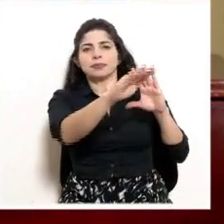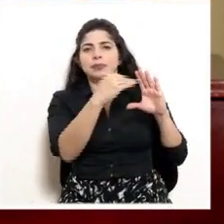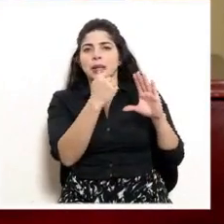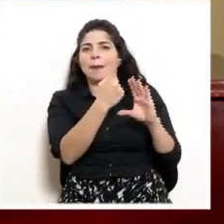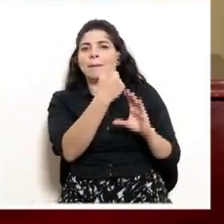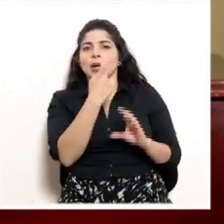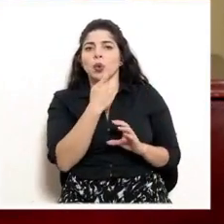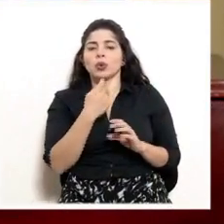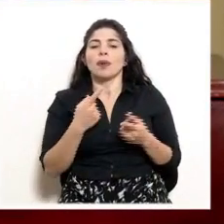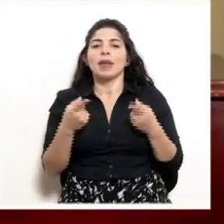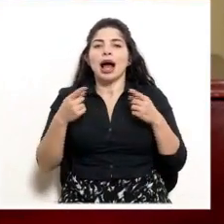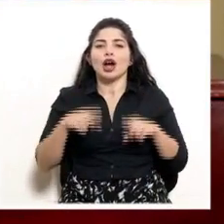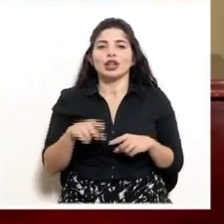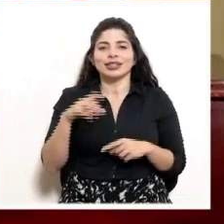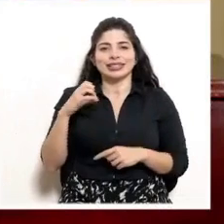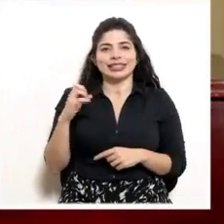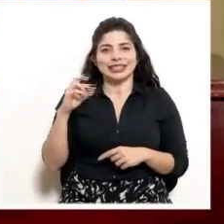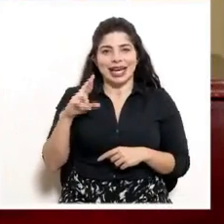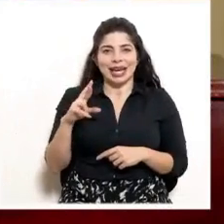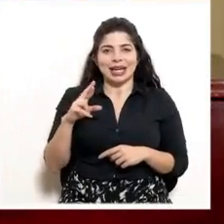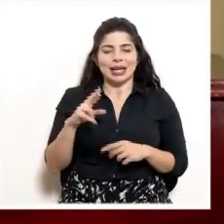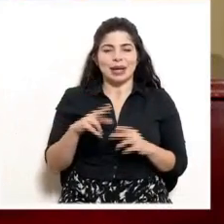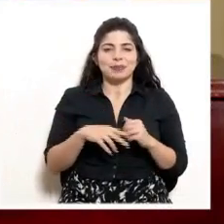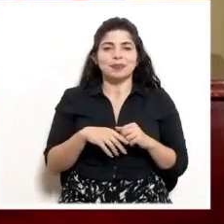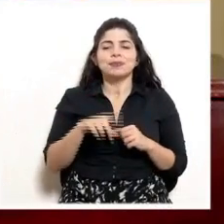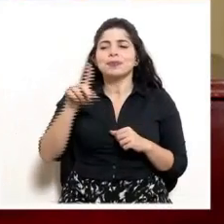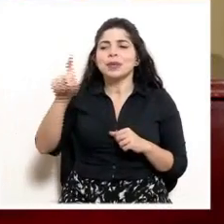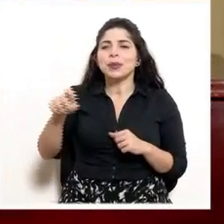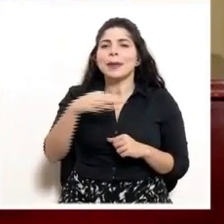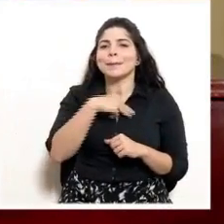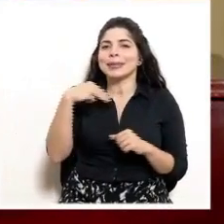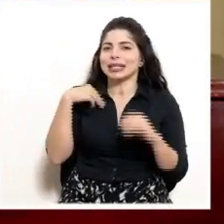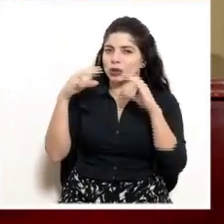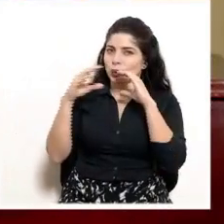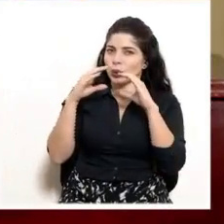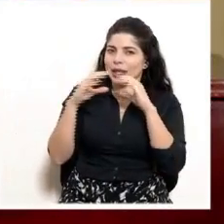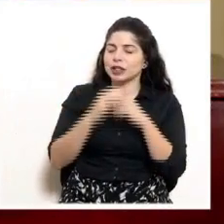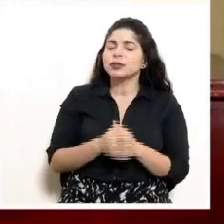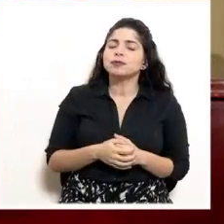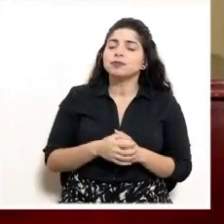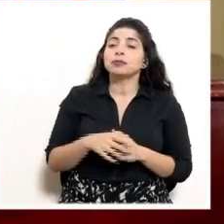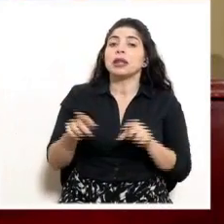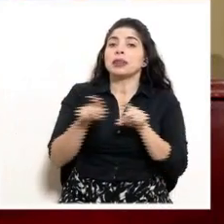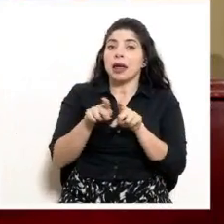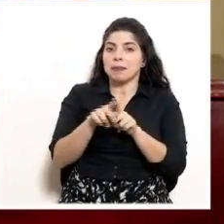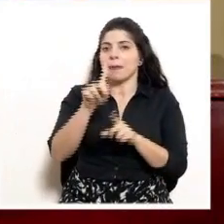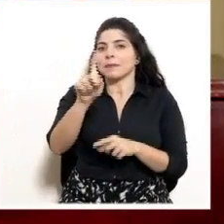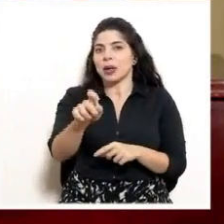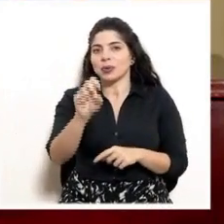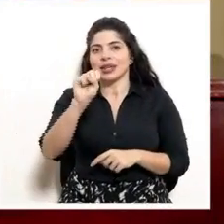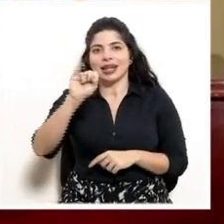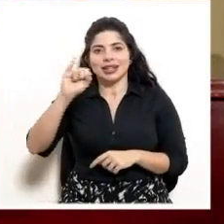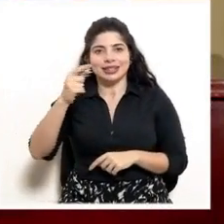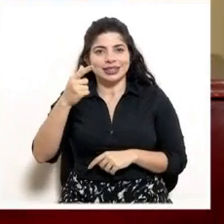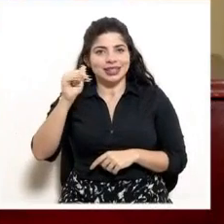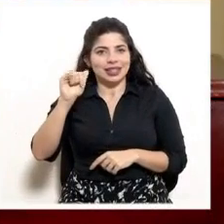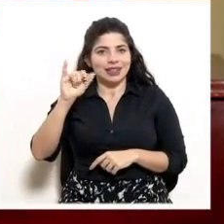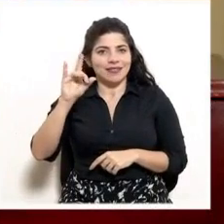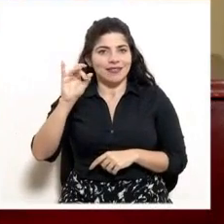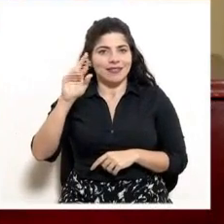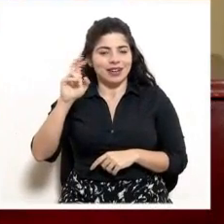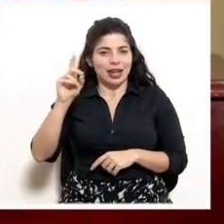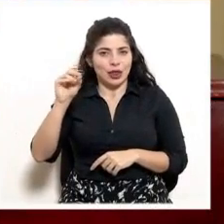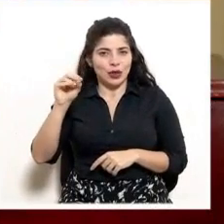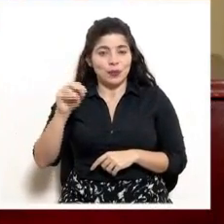del medio Acontecer CR para el señor ministro de Comunicación y para don Sigifredo, la primera